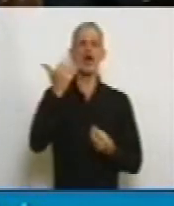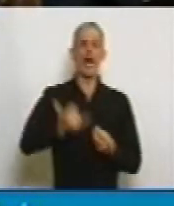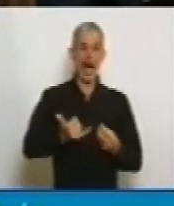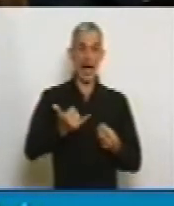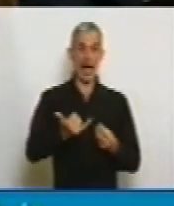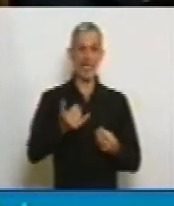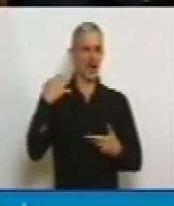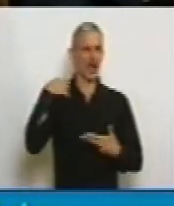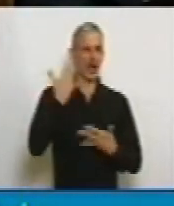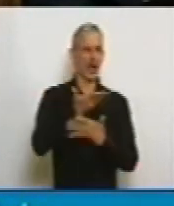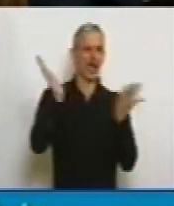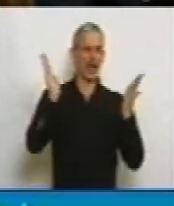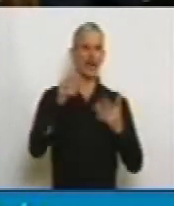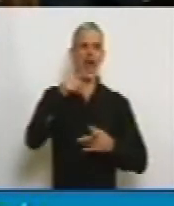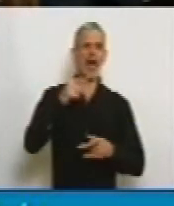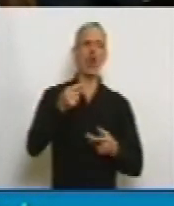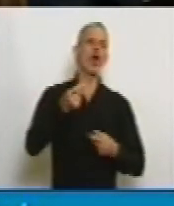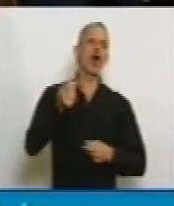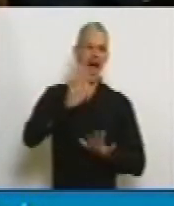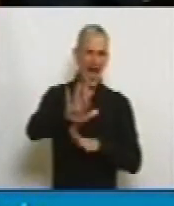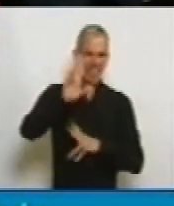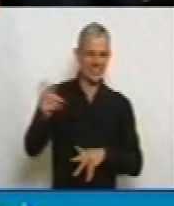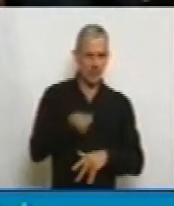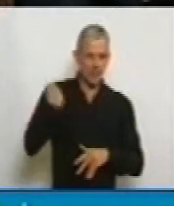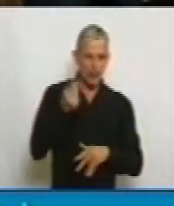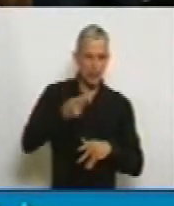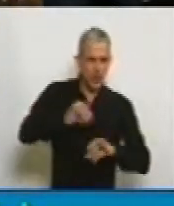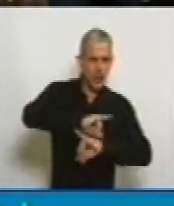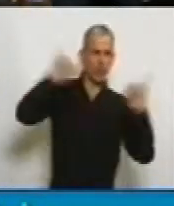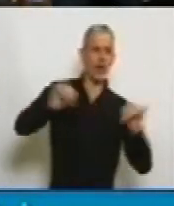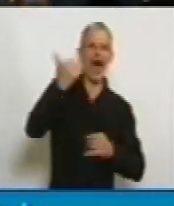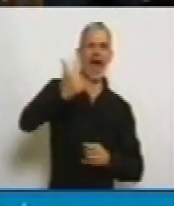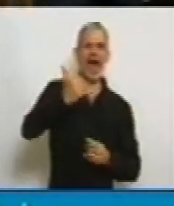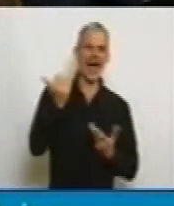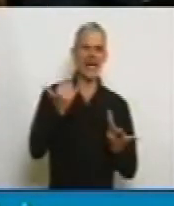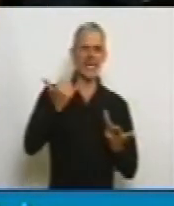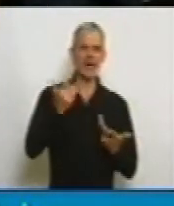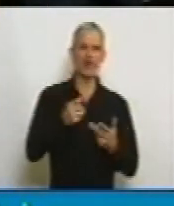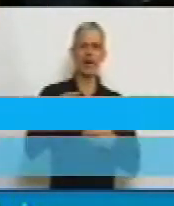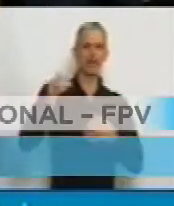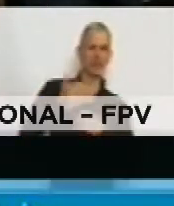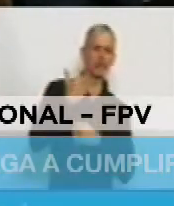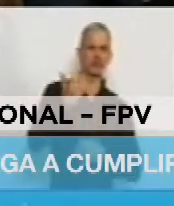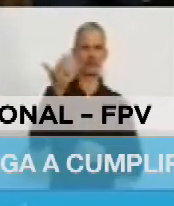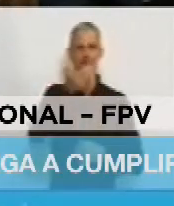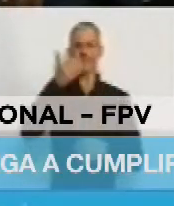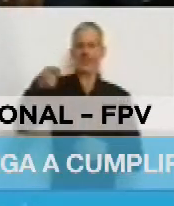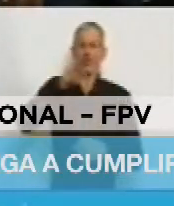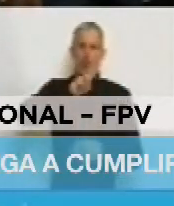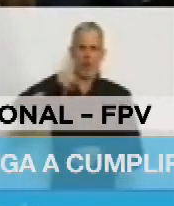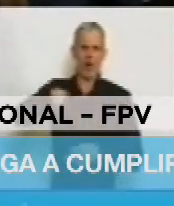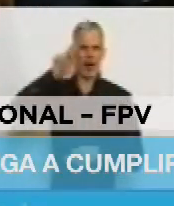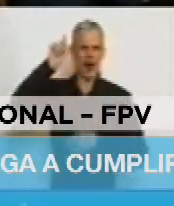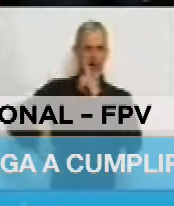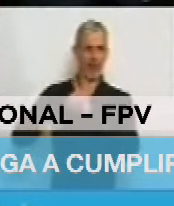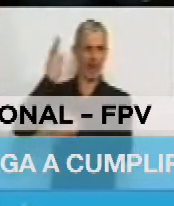que en general este tipo de oferta está vinculada a algún tipo de red de trata. Entonces, es fundamental